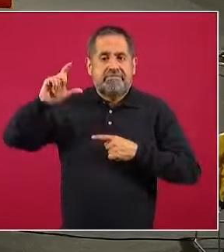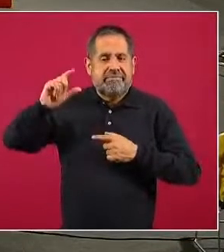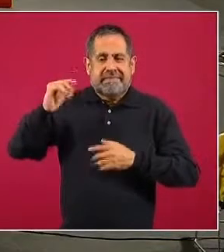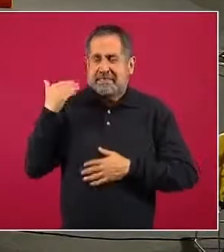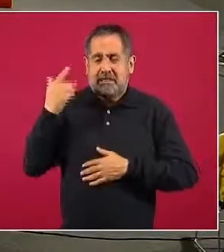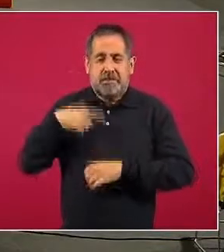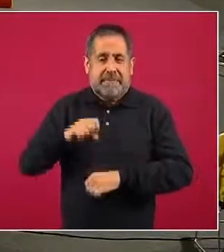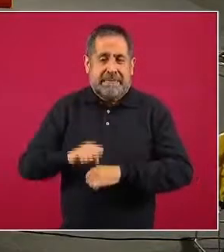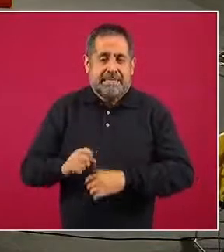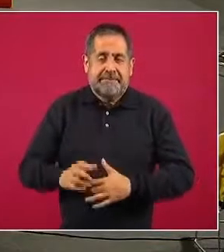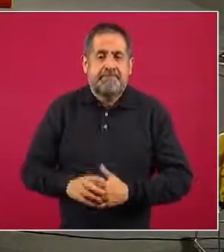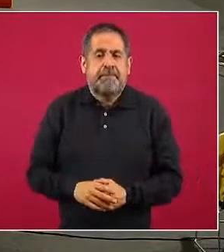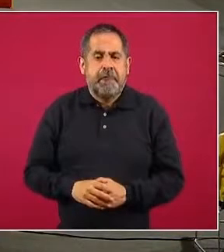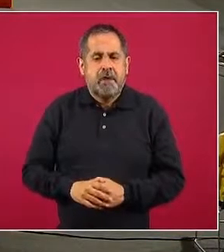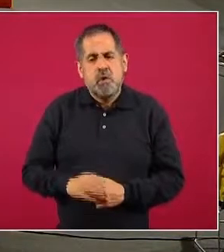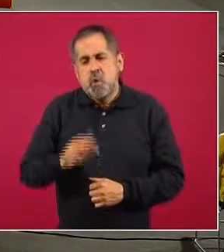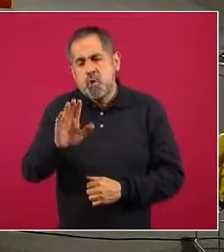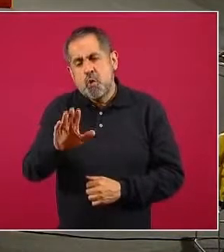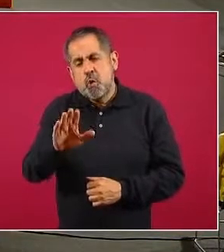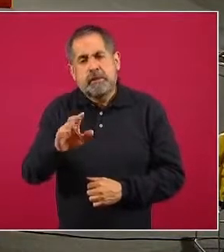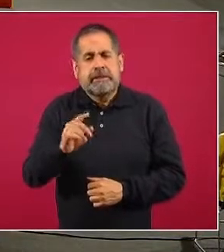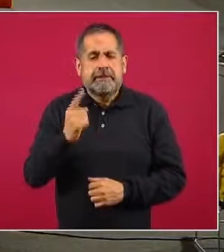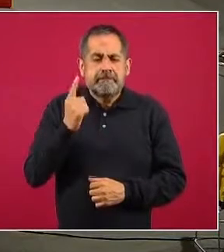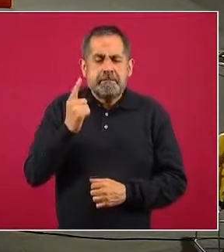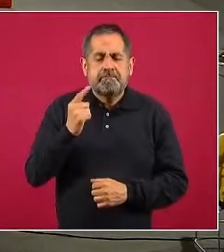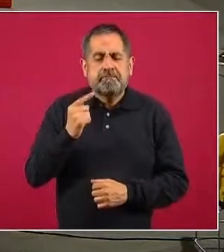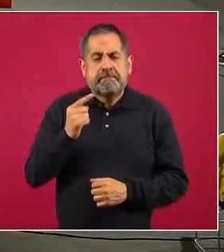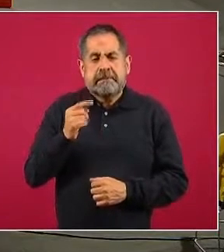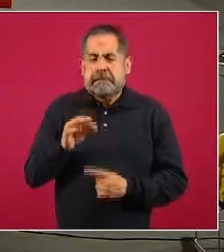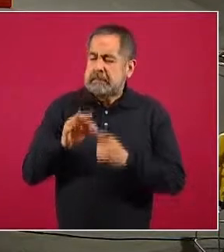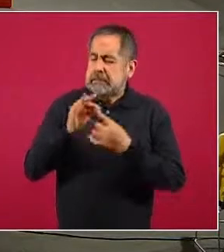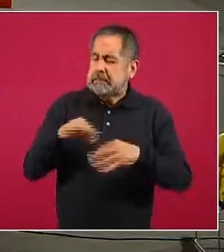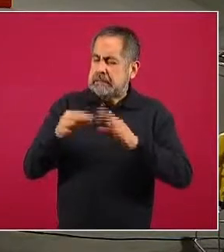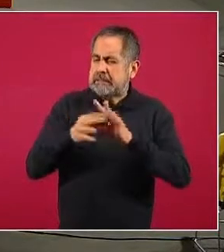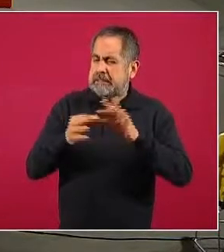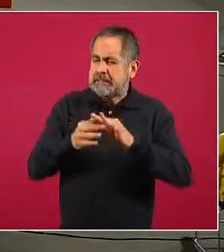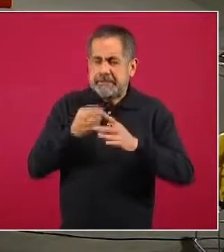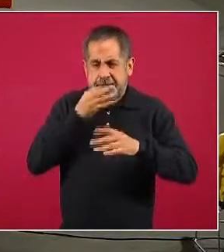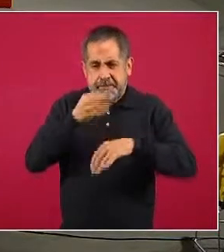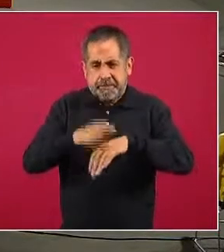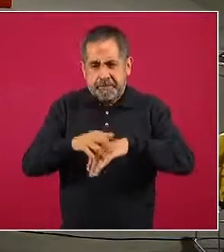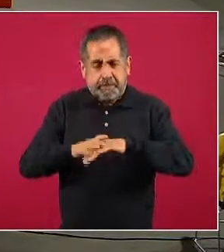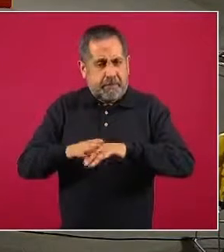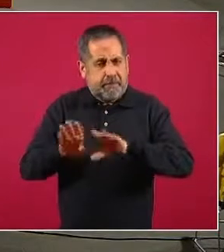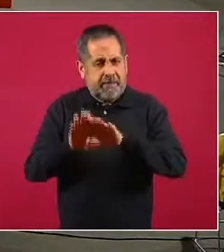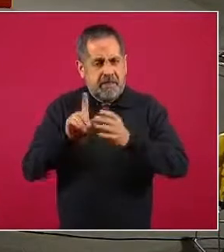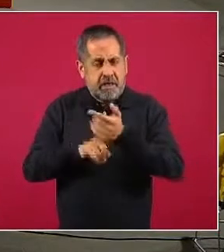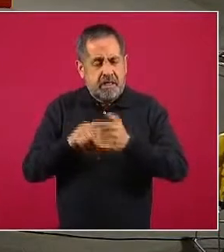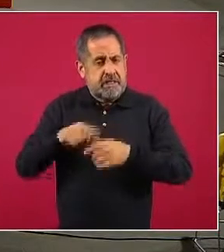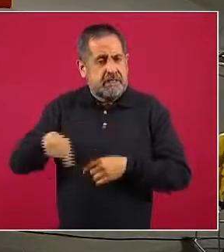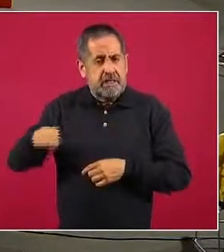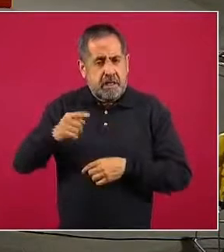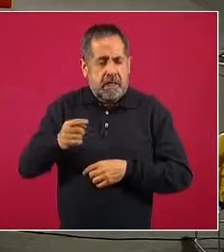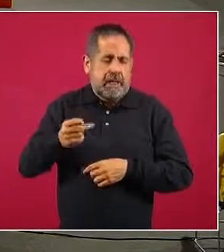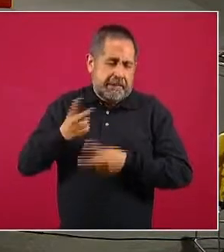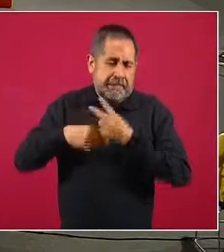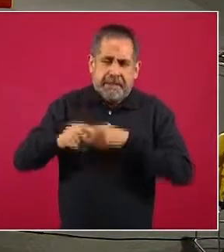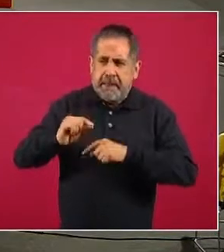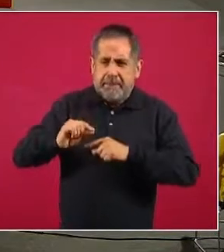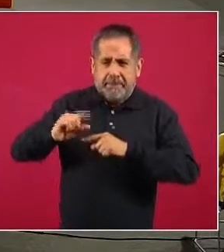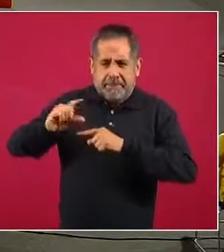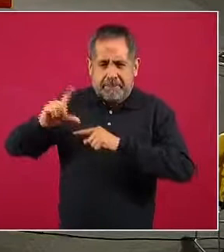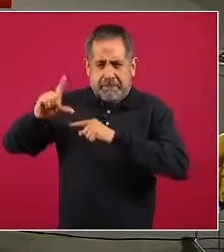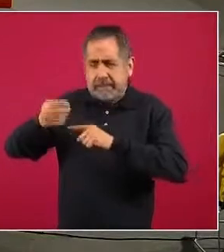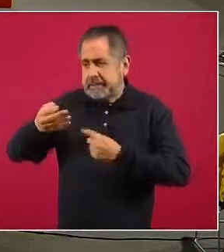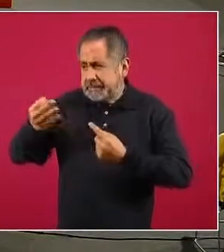últimas semanas. Un dato que es sí bueno resaltar es que aún con el incremento de casos o con más casos